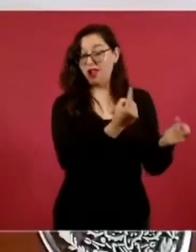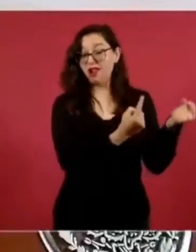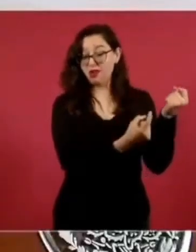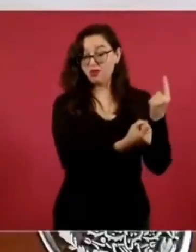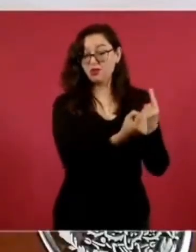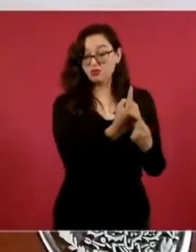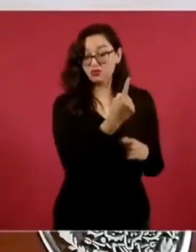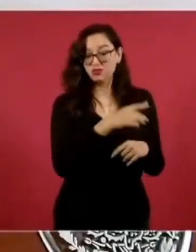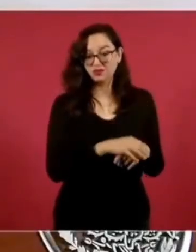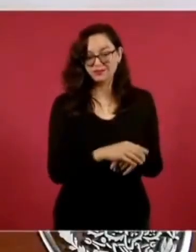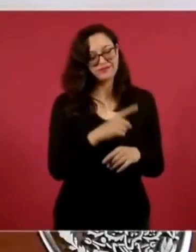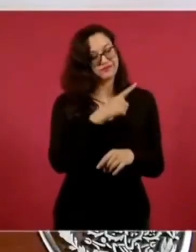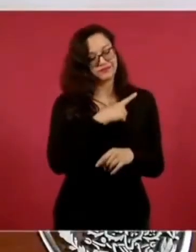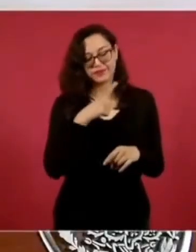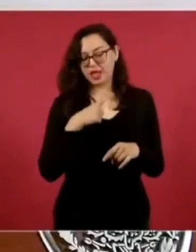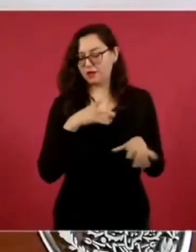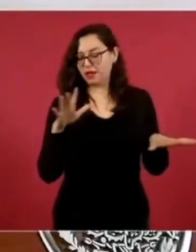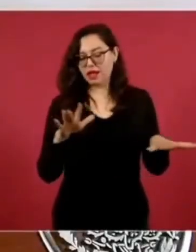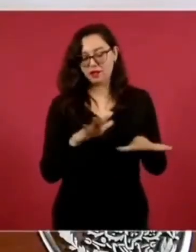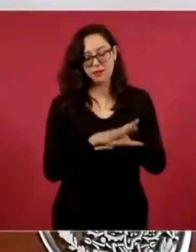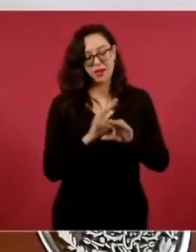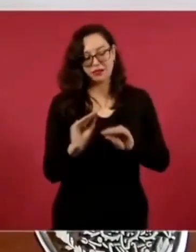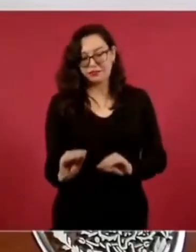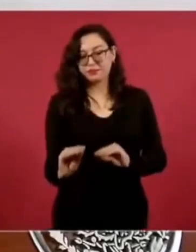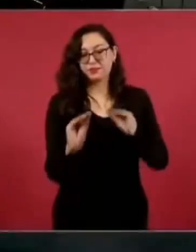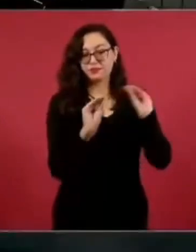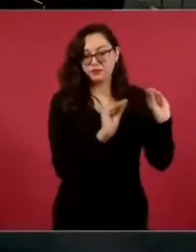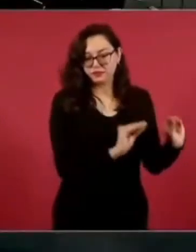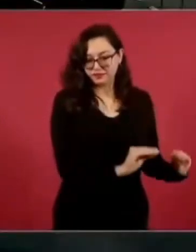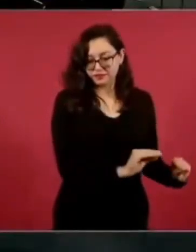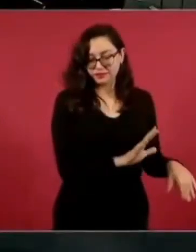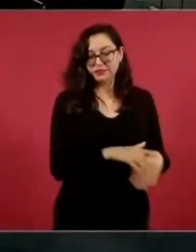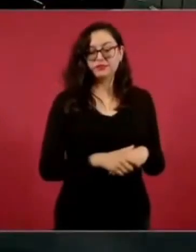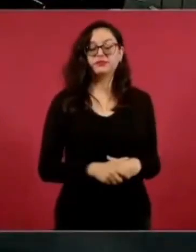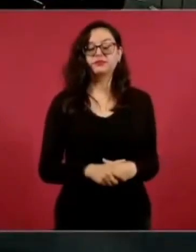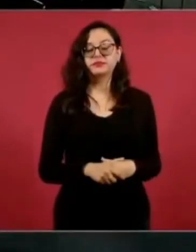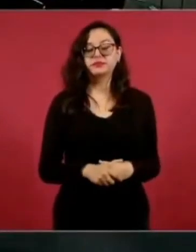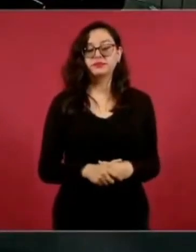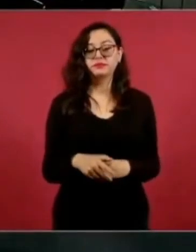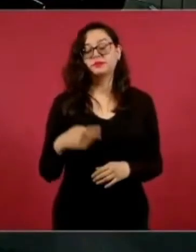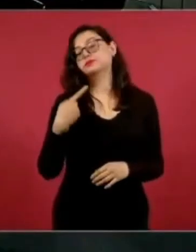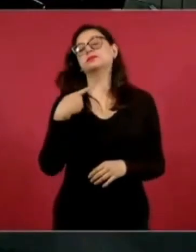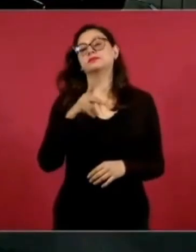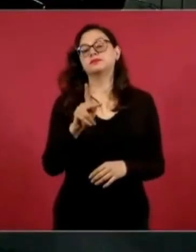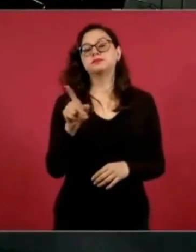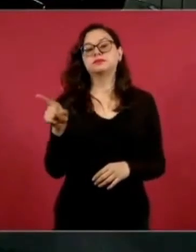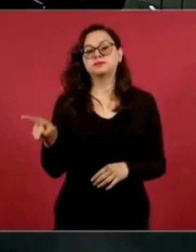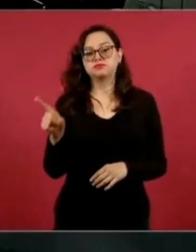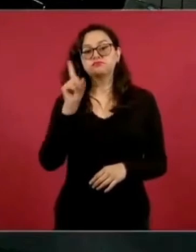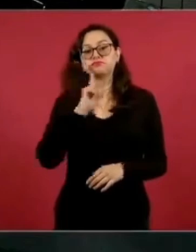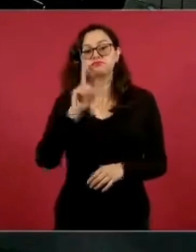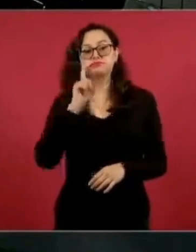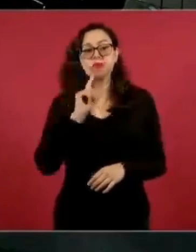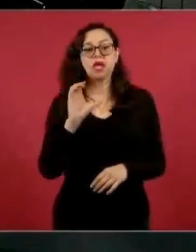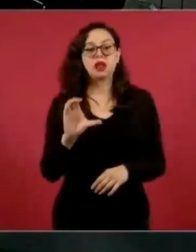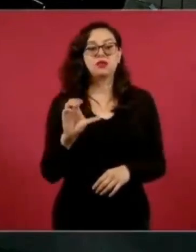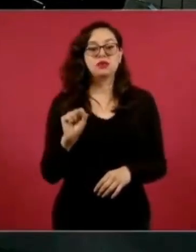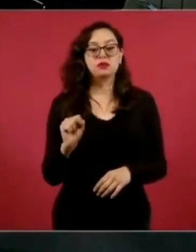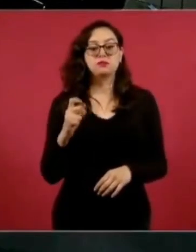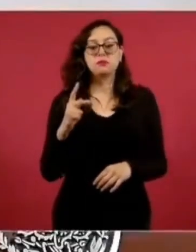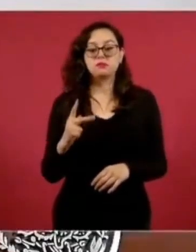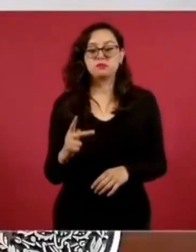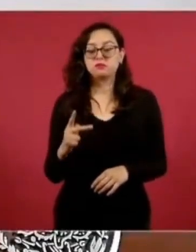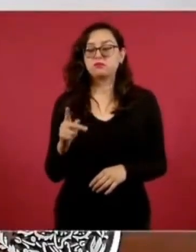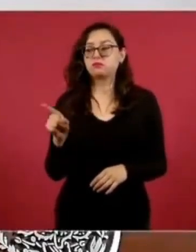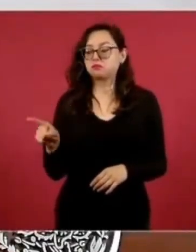reacomodos. Pero lo que ella está pensando, que se me hace muy bien, genial,